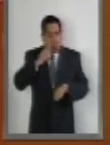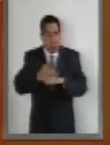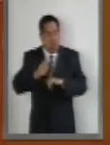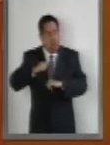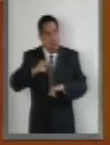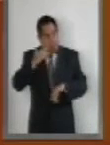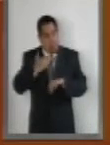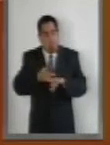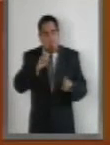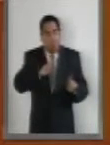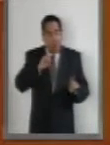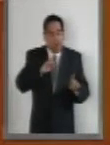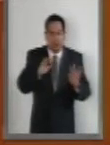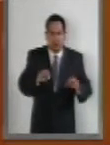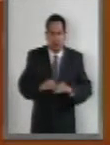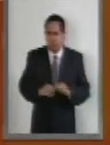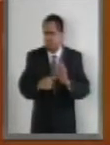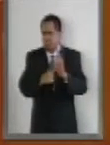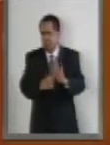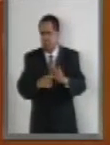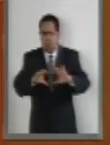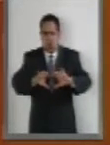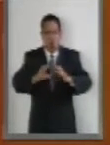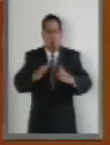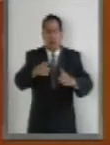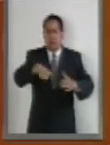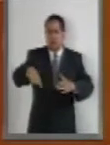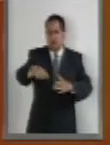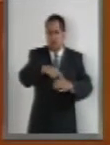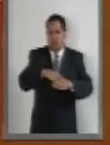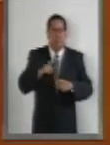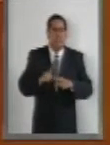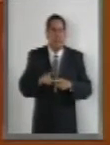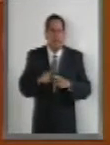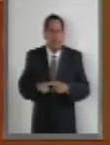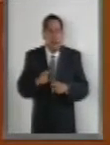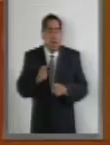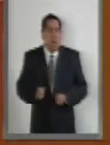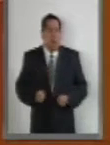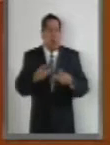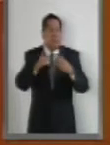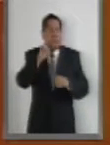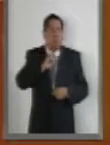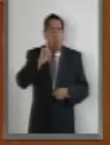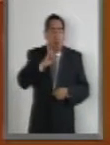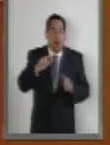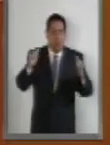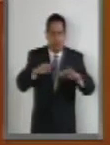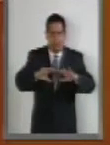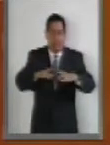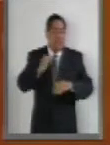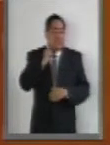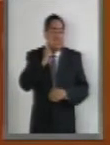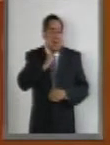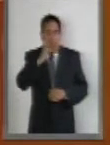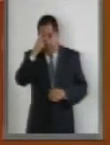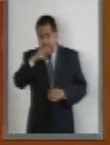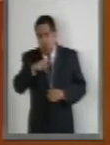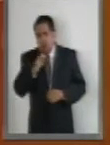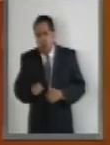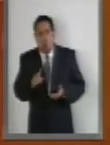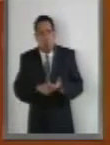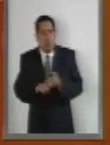Basta mencionar el ejemplo del Congreso de la Unión donde la representación femenina en el Senado de la República